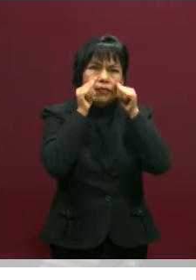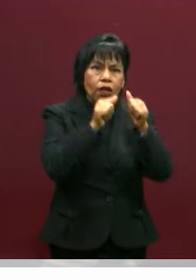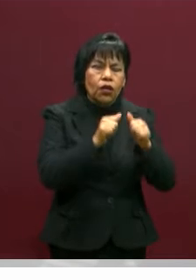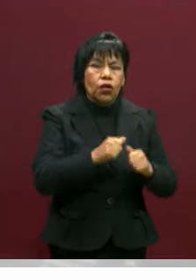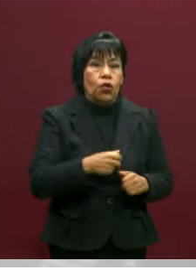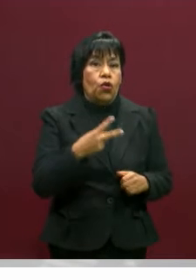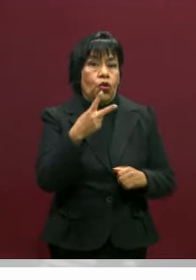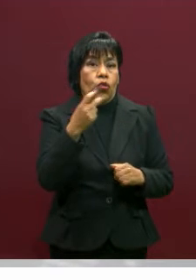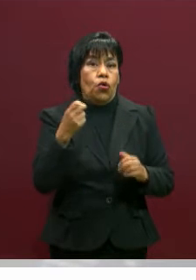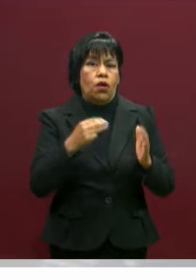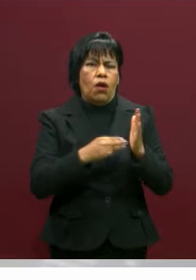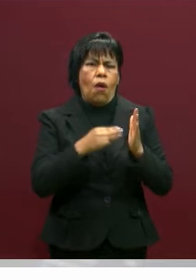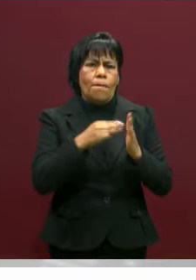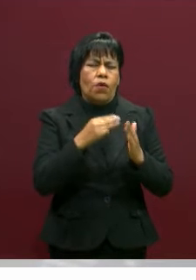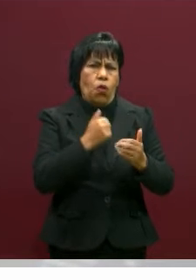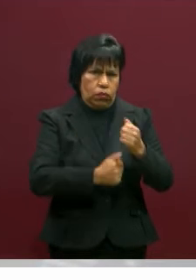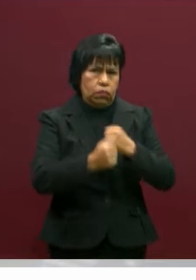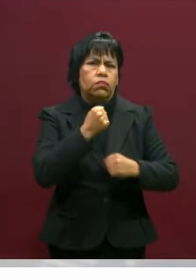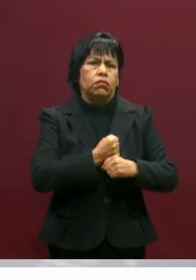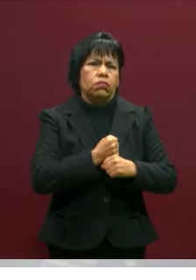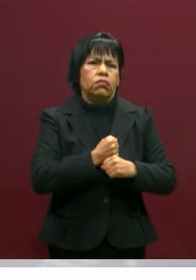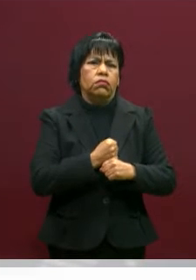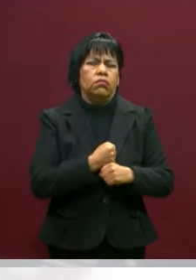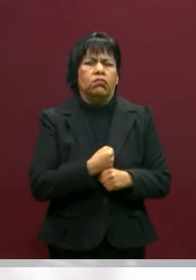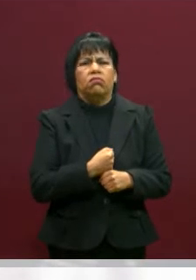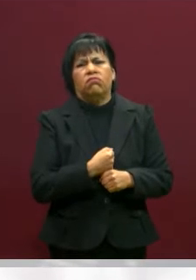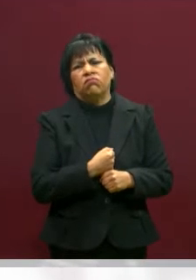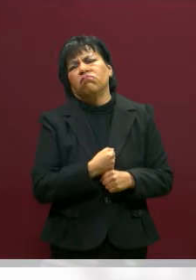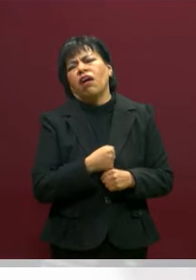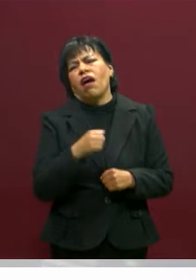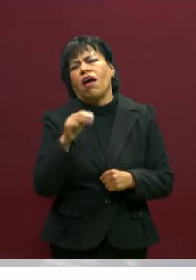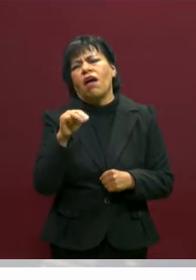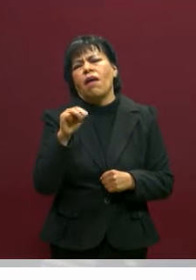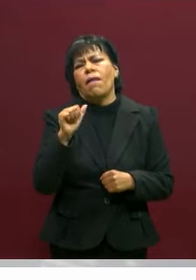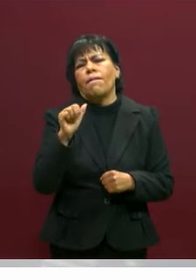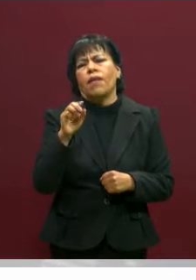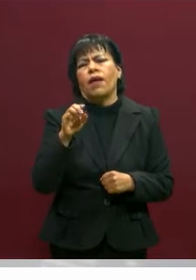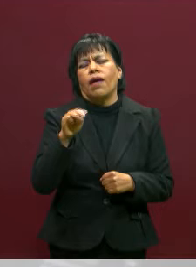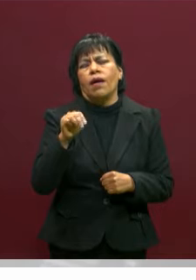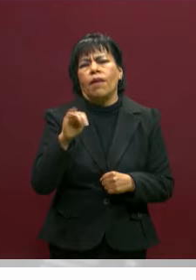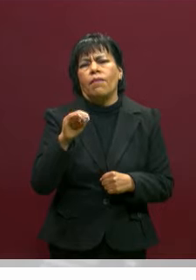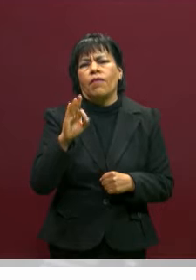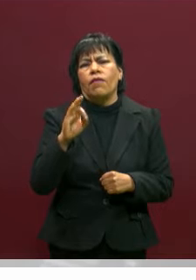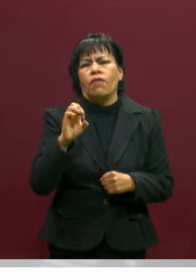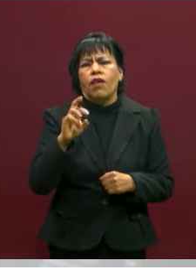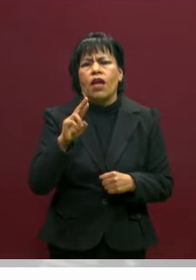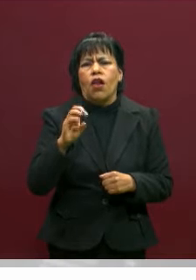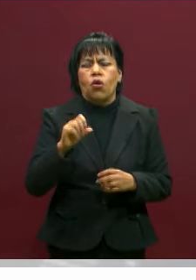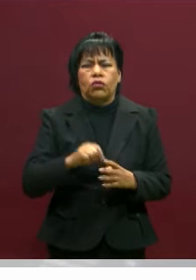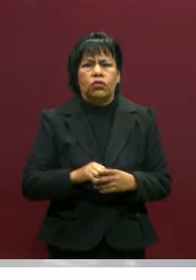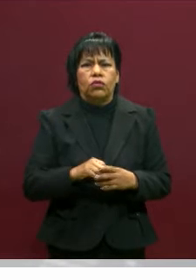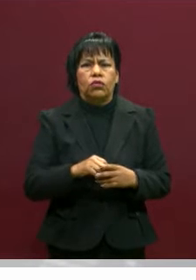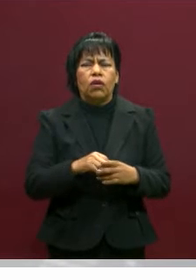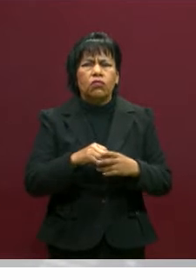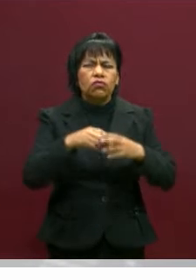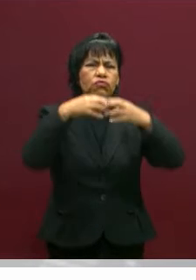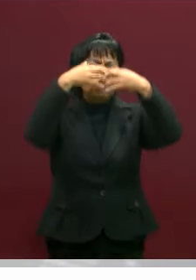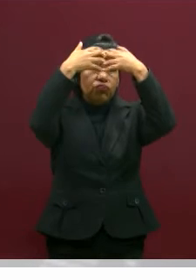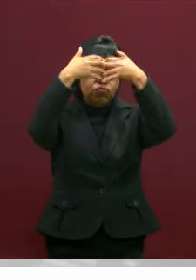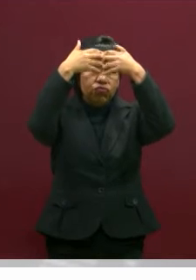Hace doscientos millones de años, surgieron los mamíferos y con ellos el cerebro límbico,